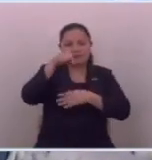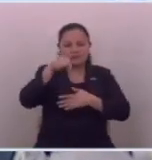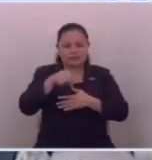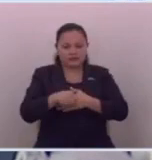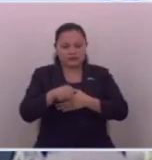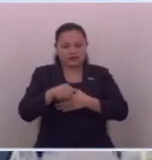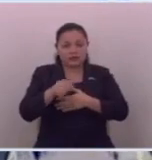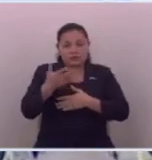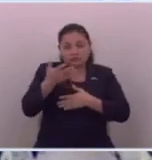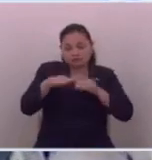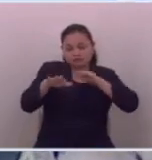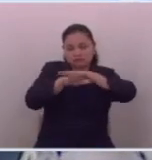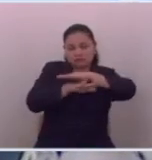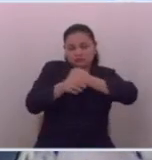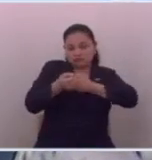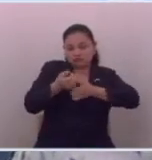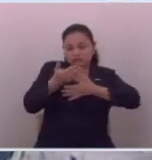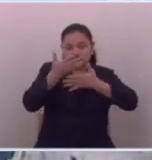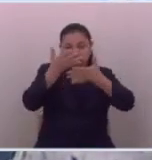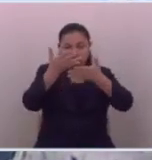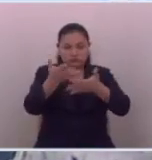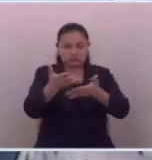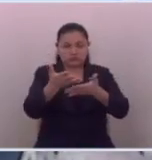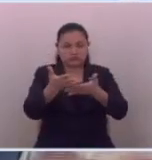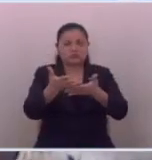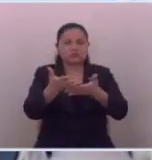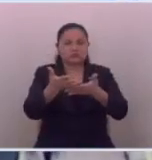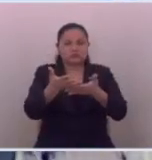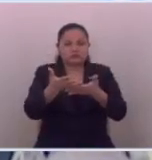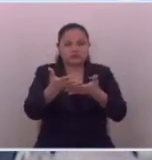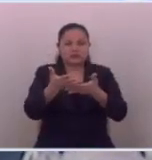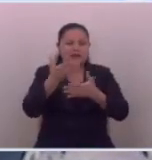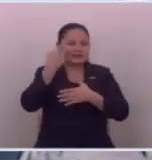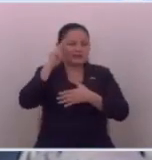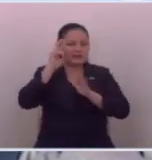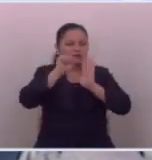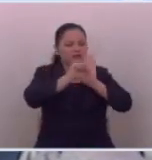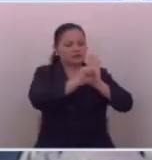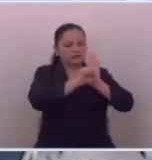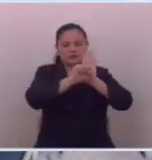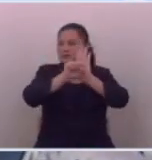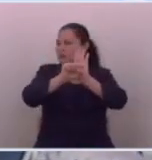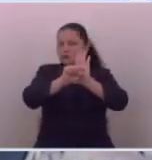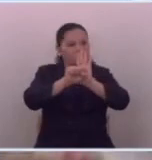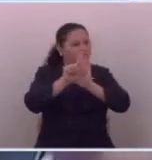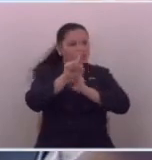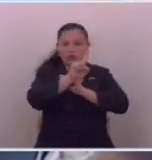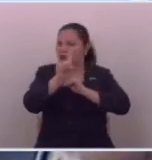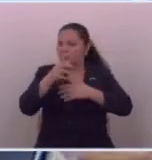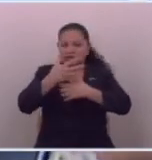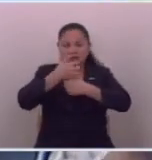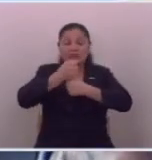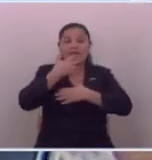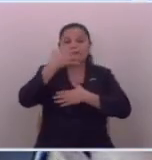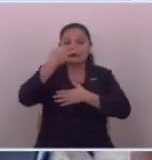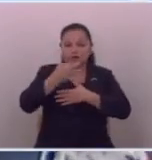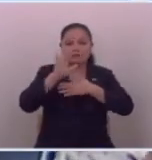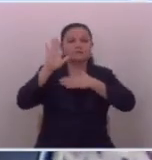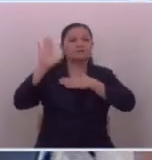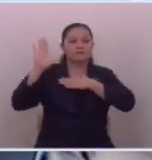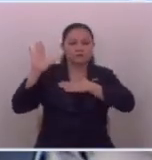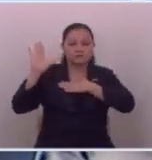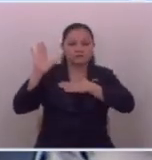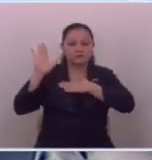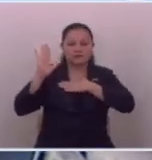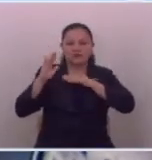a base de un pronunciamiento que es algo simbólico pero que no garantiza un real compromiso